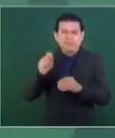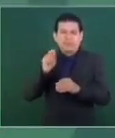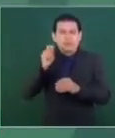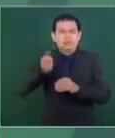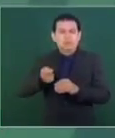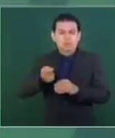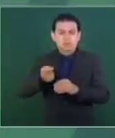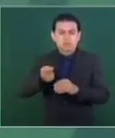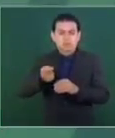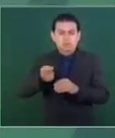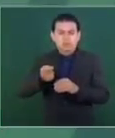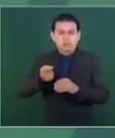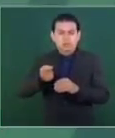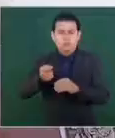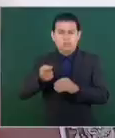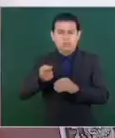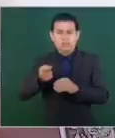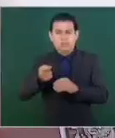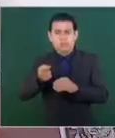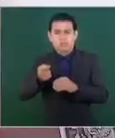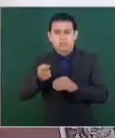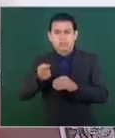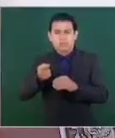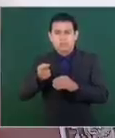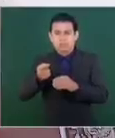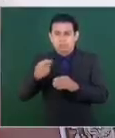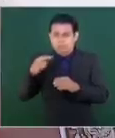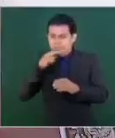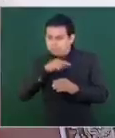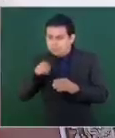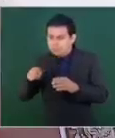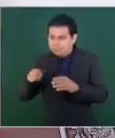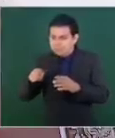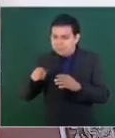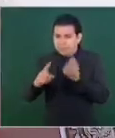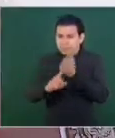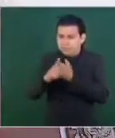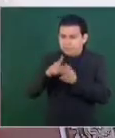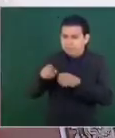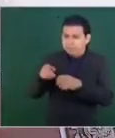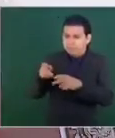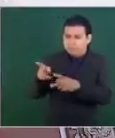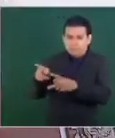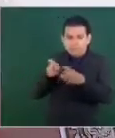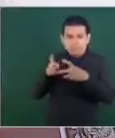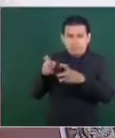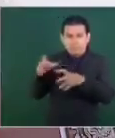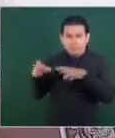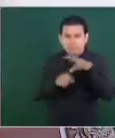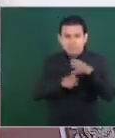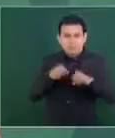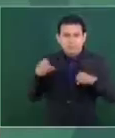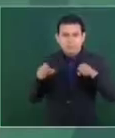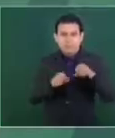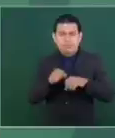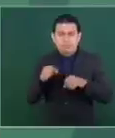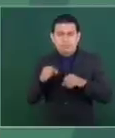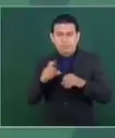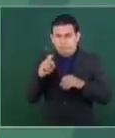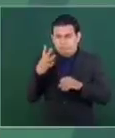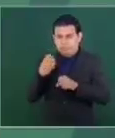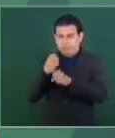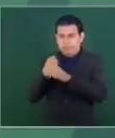ante el saqueo que se cometió durante 36 años.